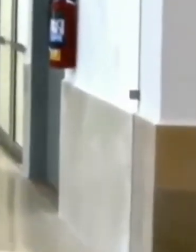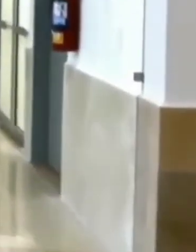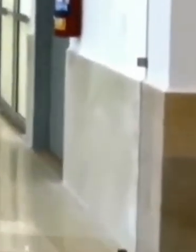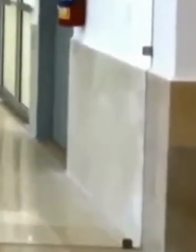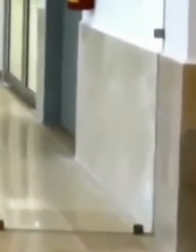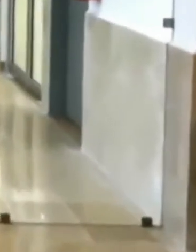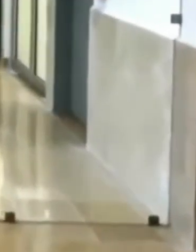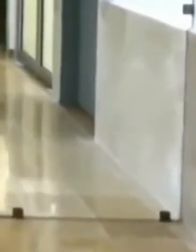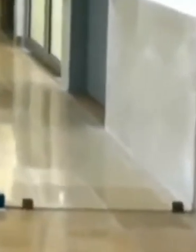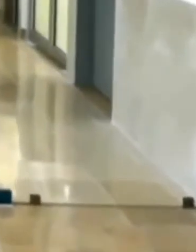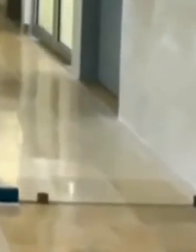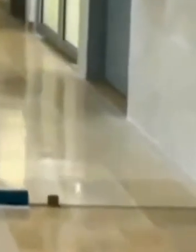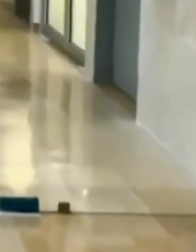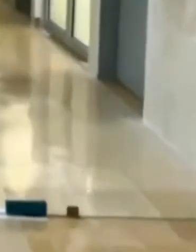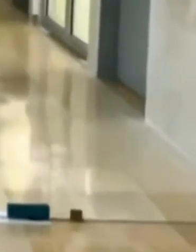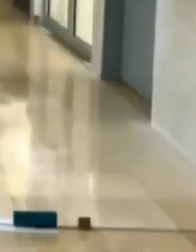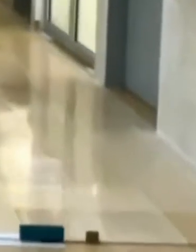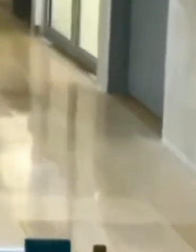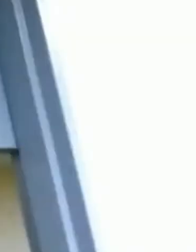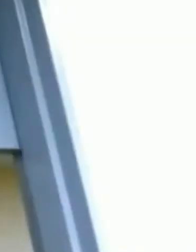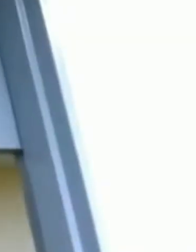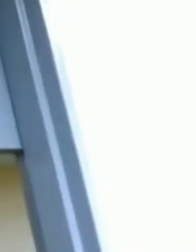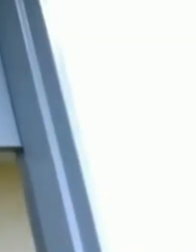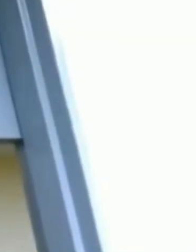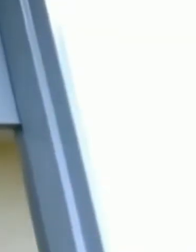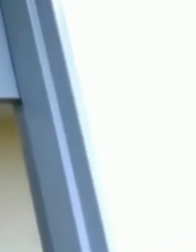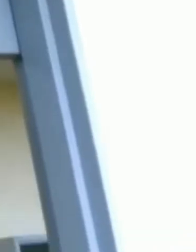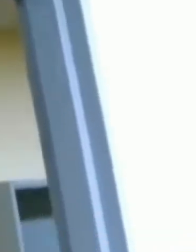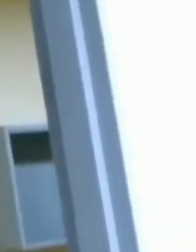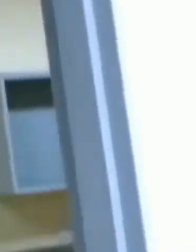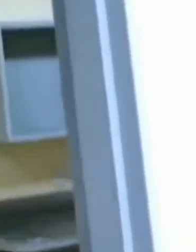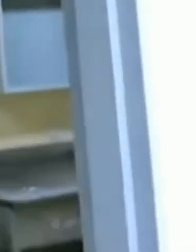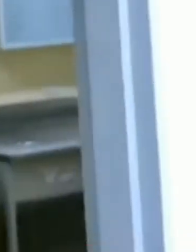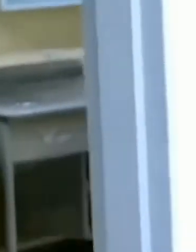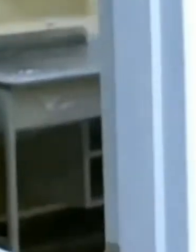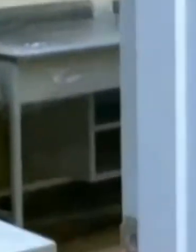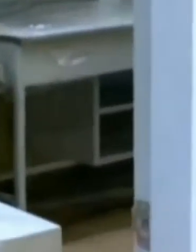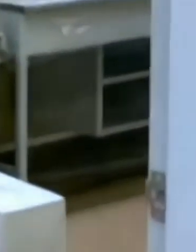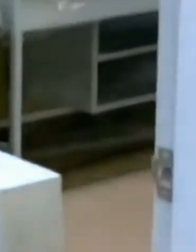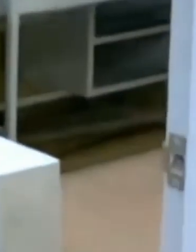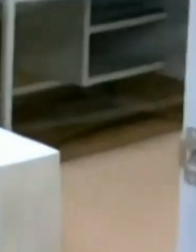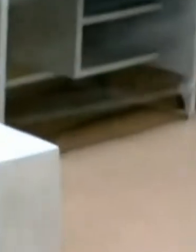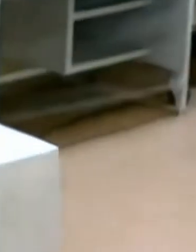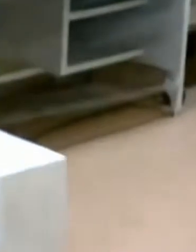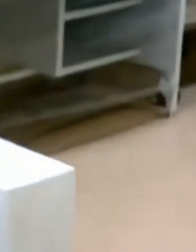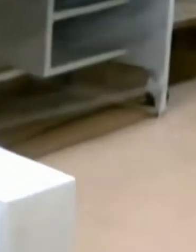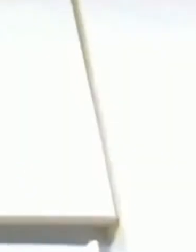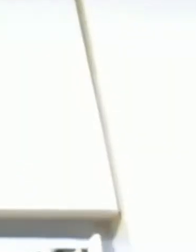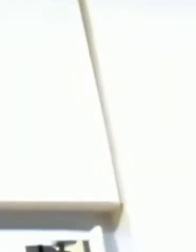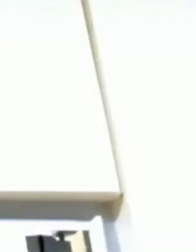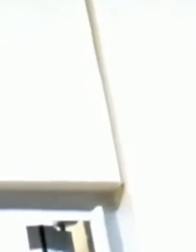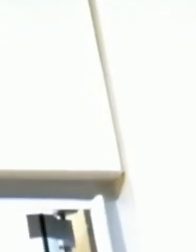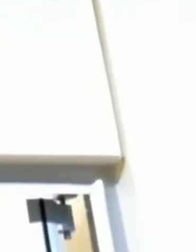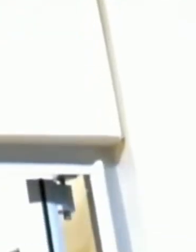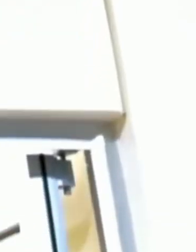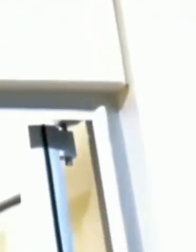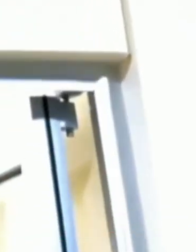La clínica cuenta con una unidad especializada de hemodiálisis y diálisis peritoneal, con seis estaciones.